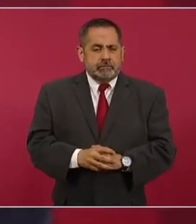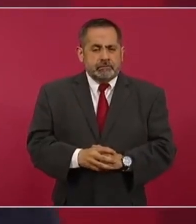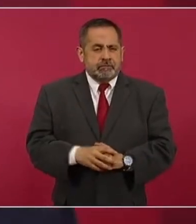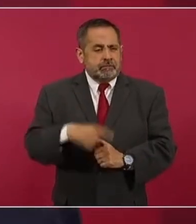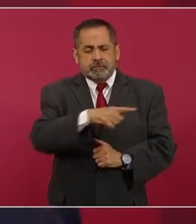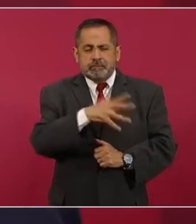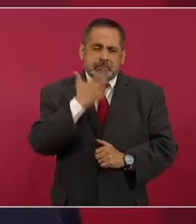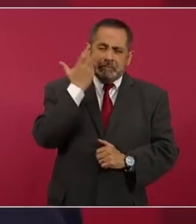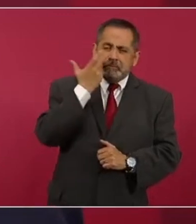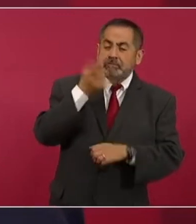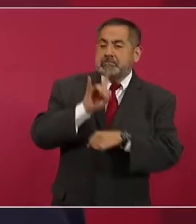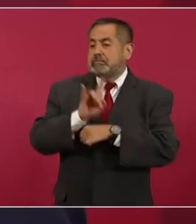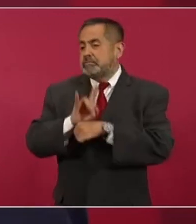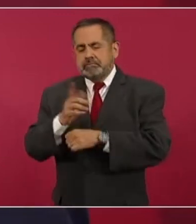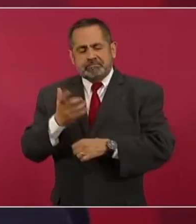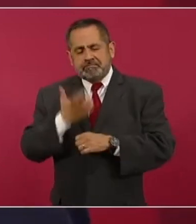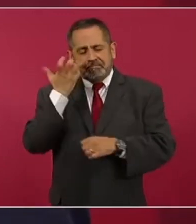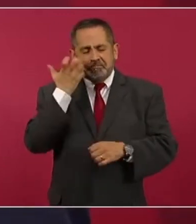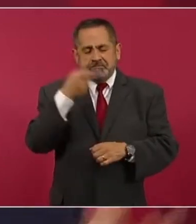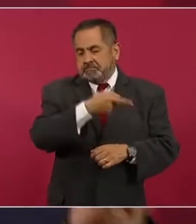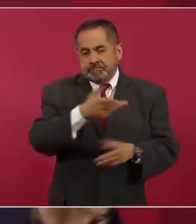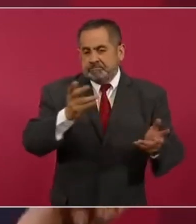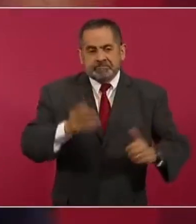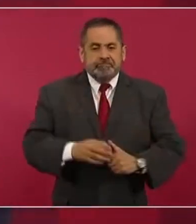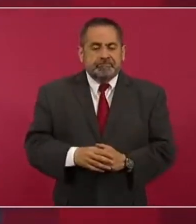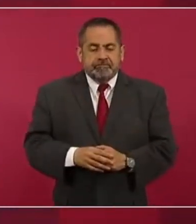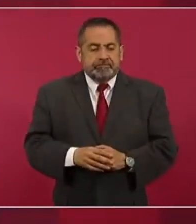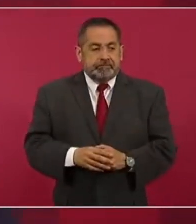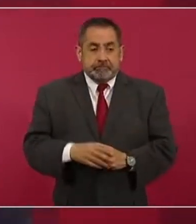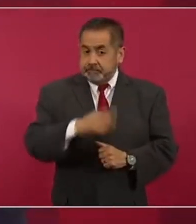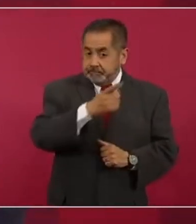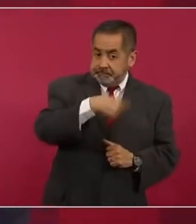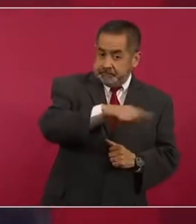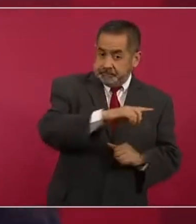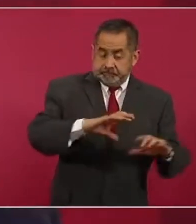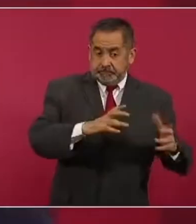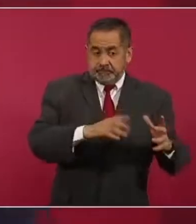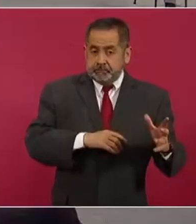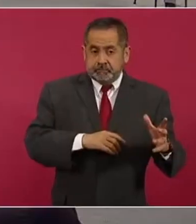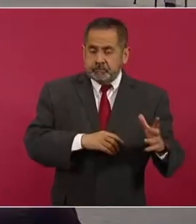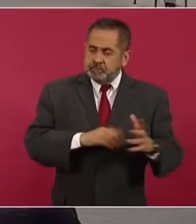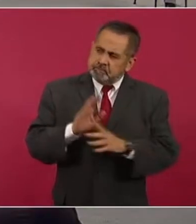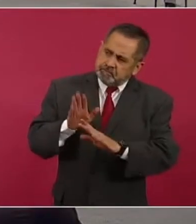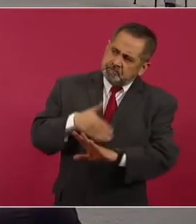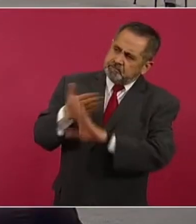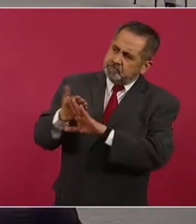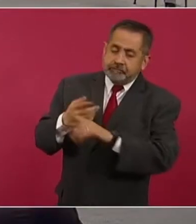facciosa están en contra de nosotros